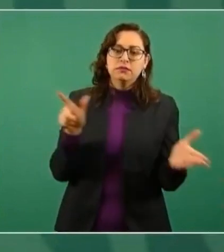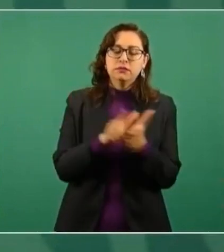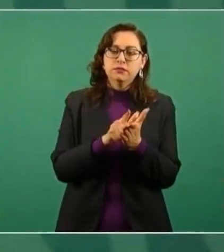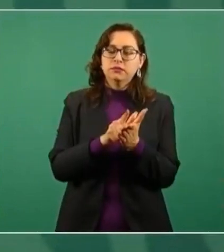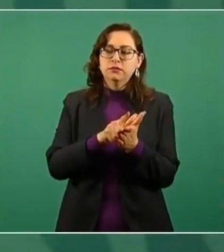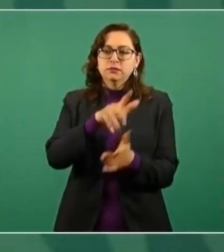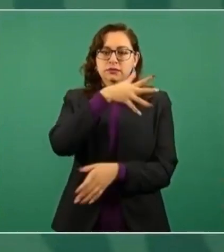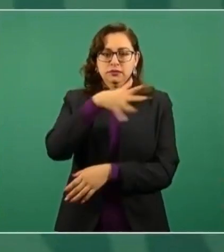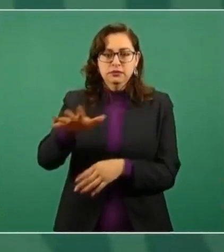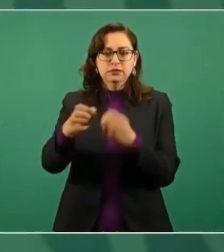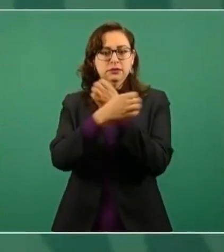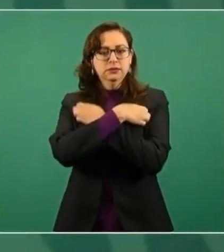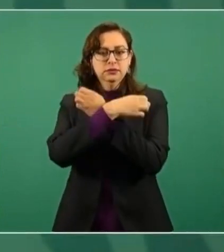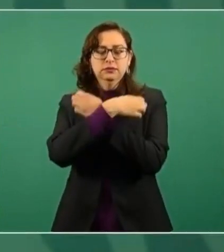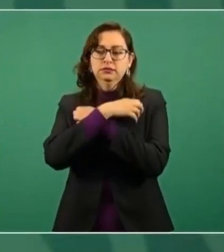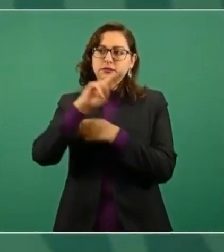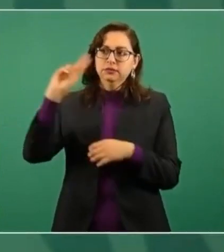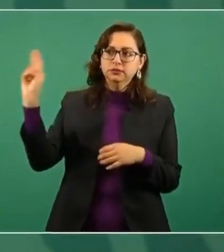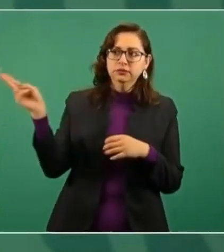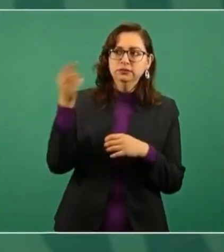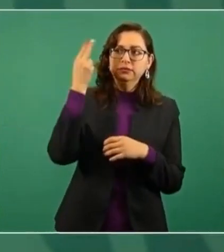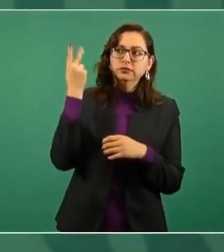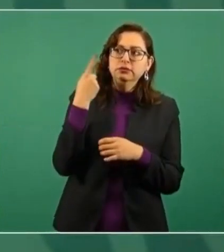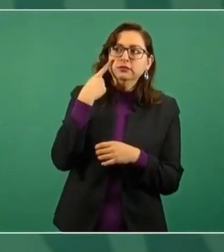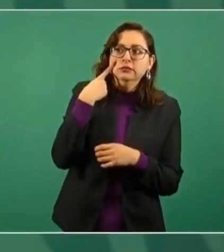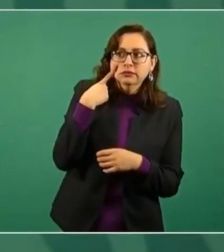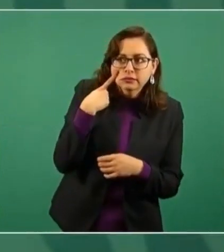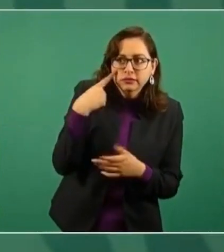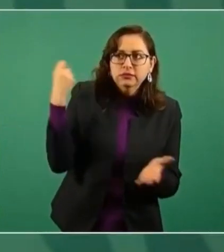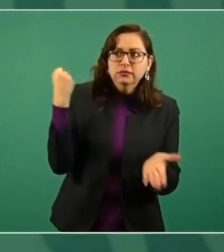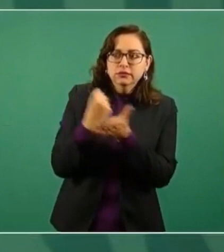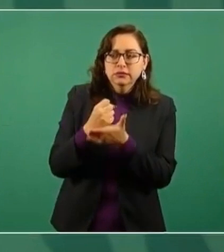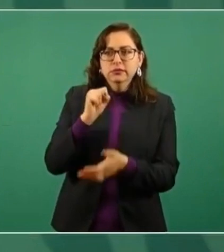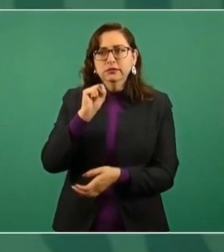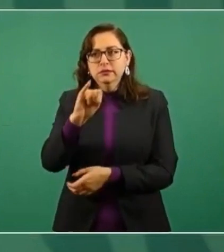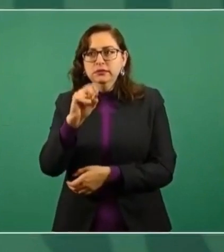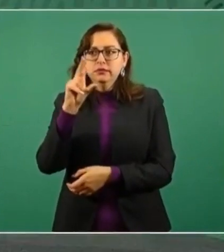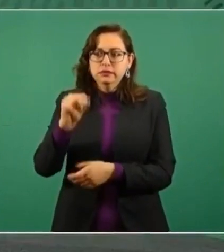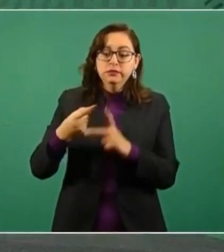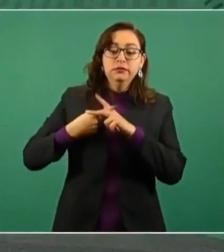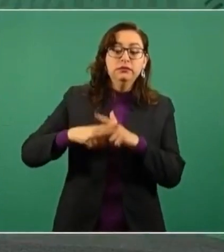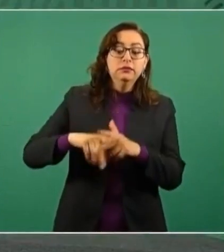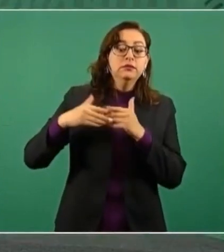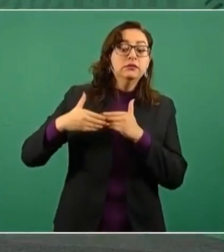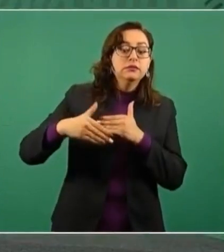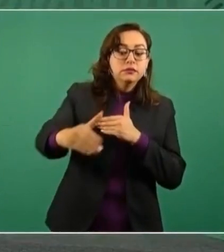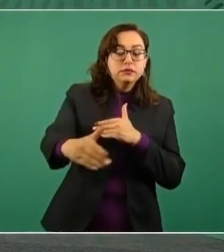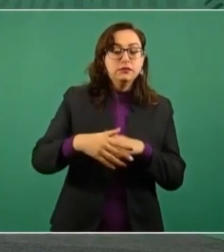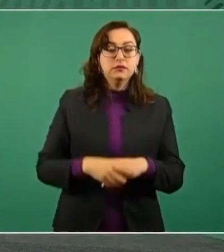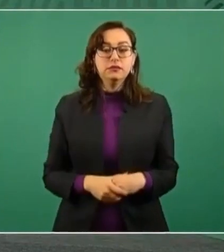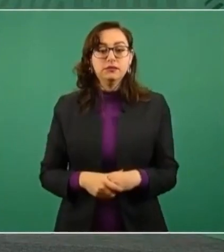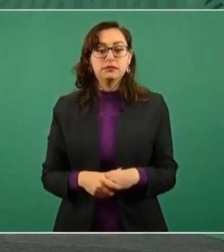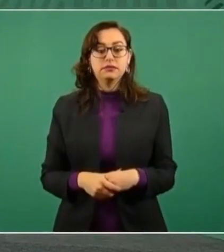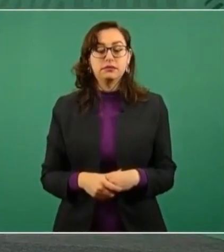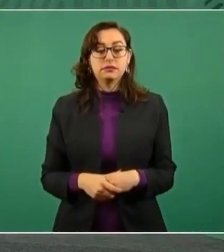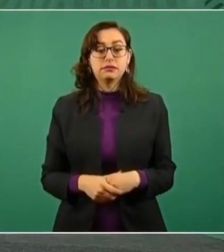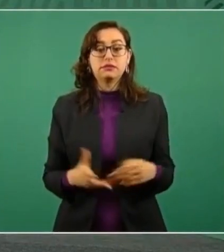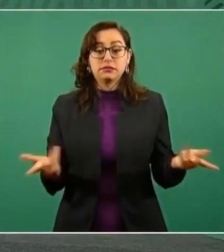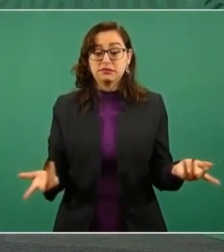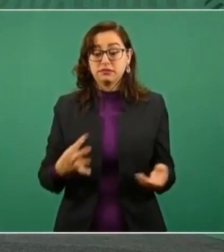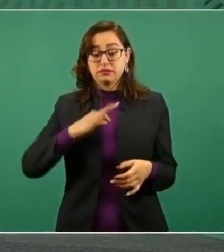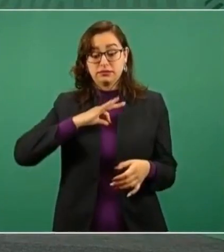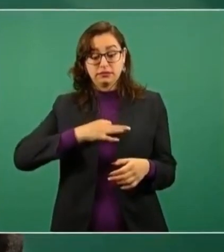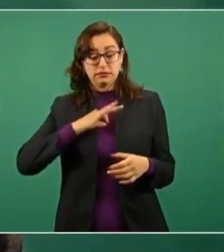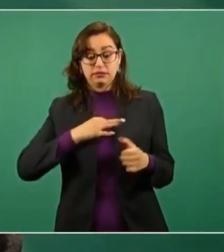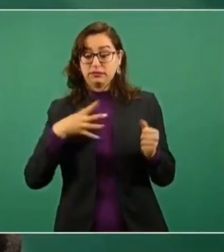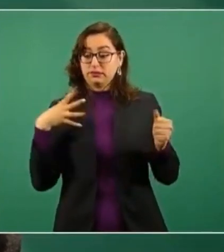establecer el mecanismo de coordinación para su aplicación. La pandemia ha condicionado considerablemente algunas de